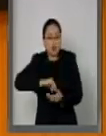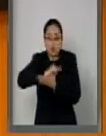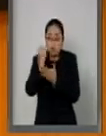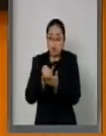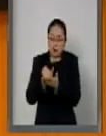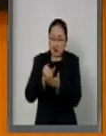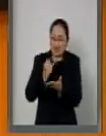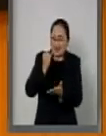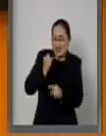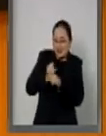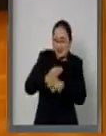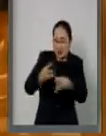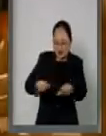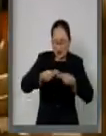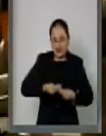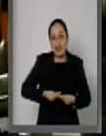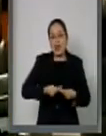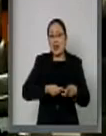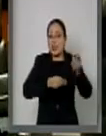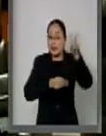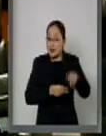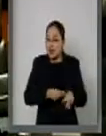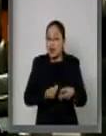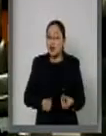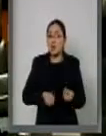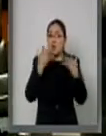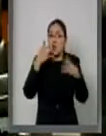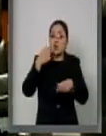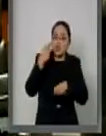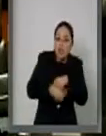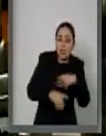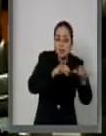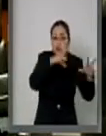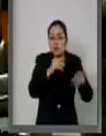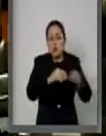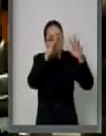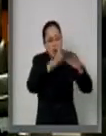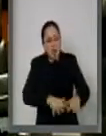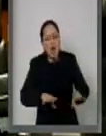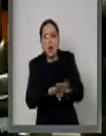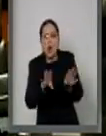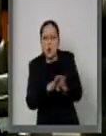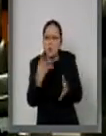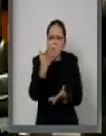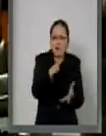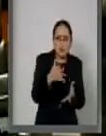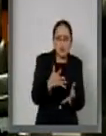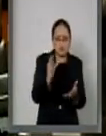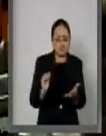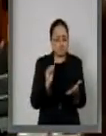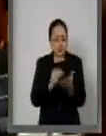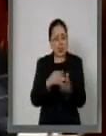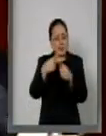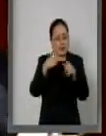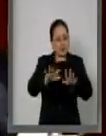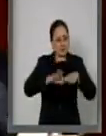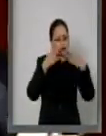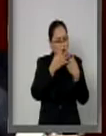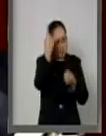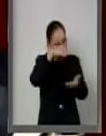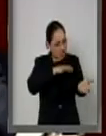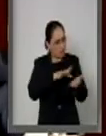cierta respecto de quiénes y de qué magnitud fue la afectación y de desarrollar diferentes mecanismos de apoyo.